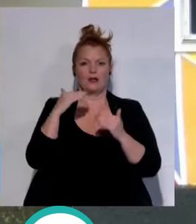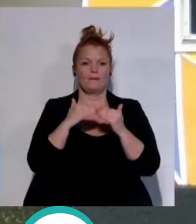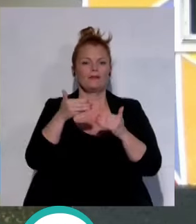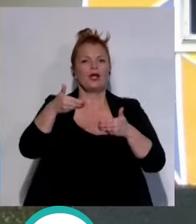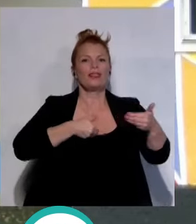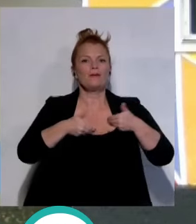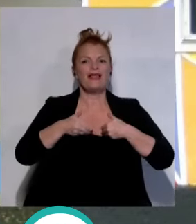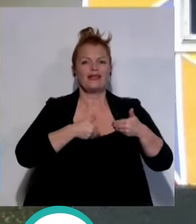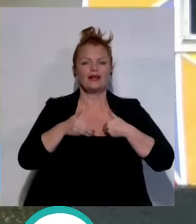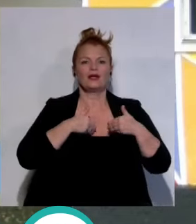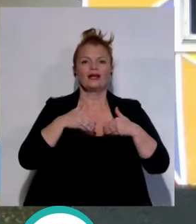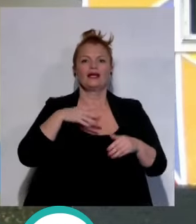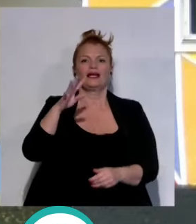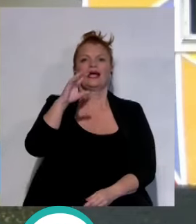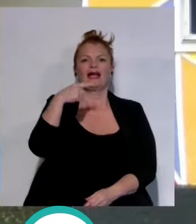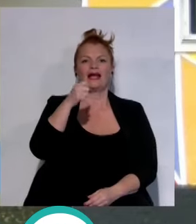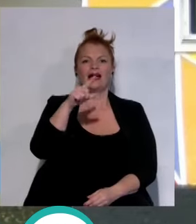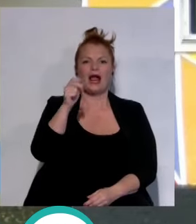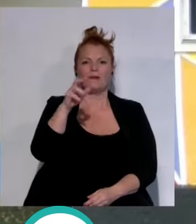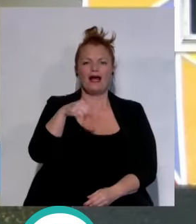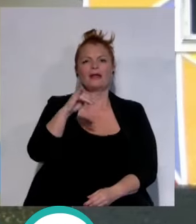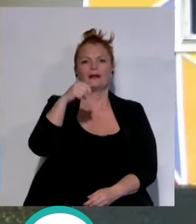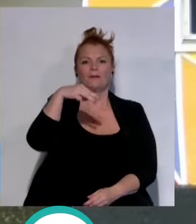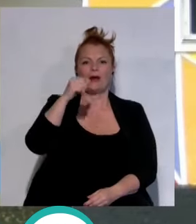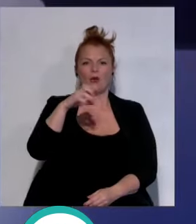demanda en el Colegio Tierno Galván y en la Inmaculada.